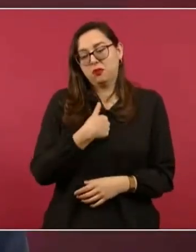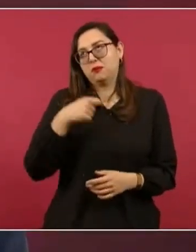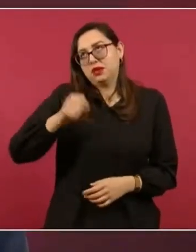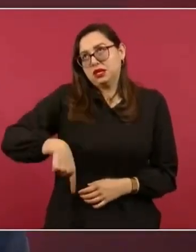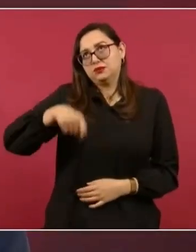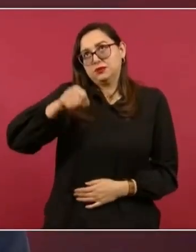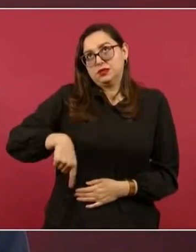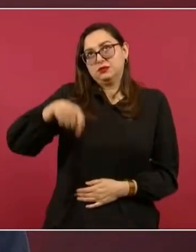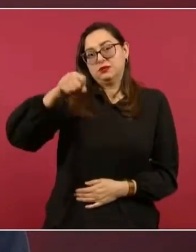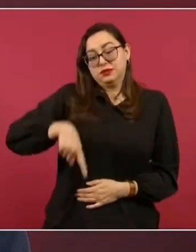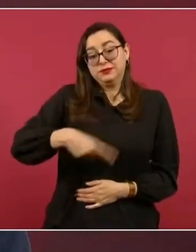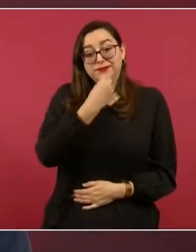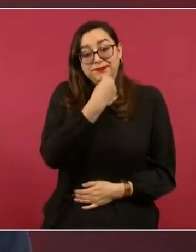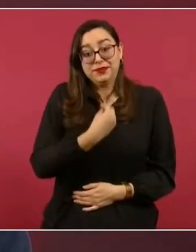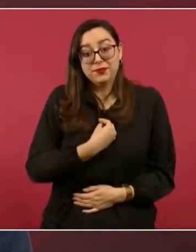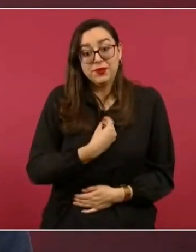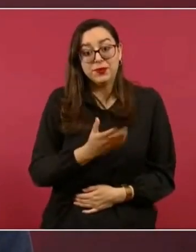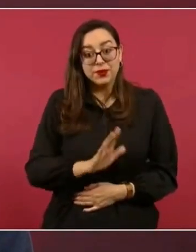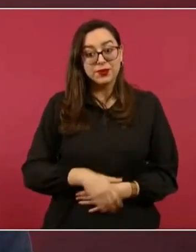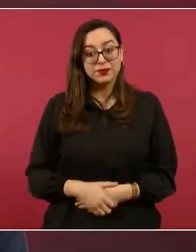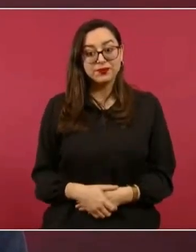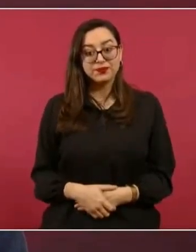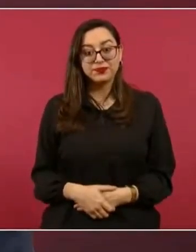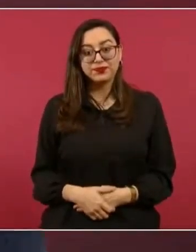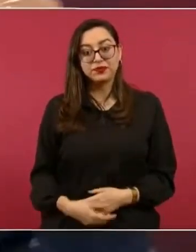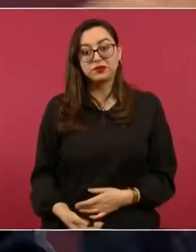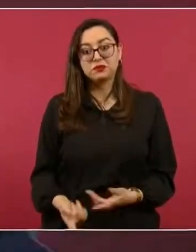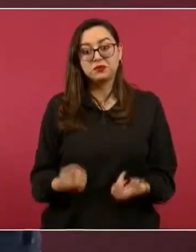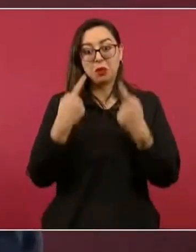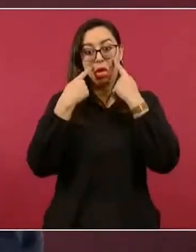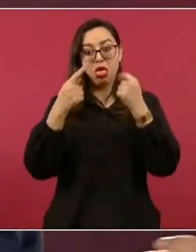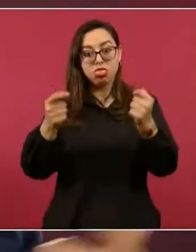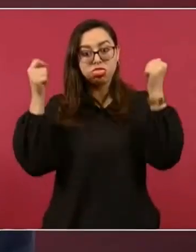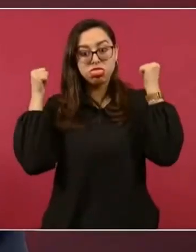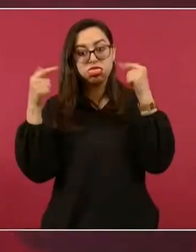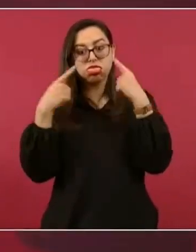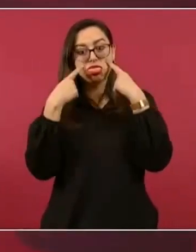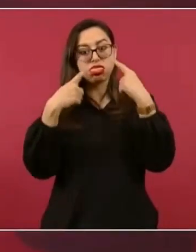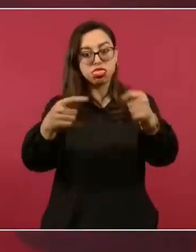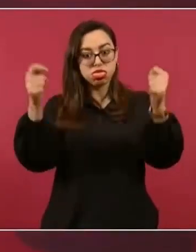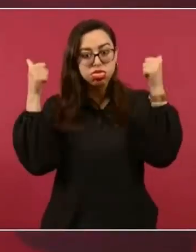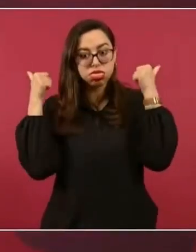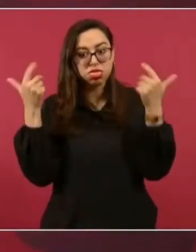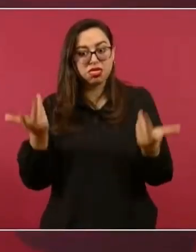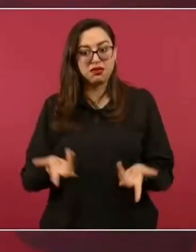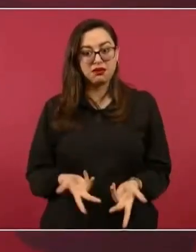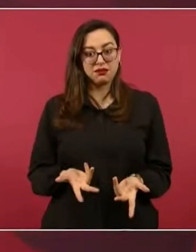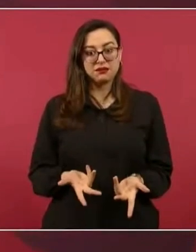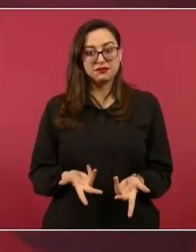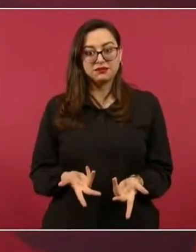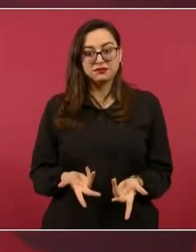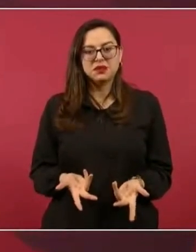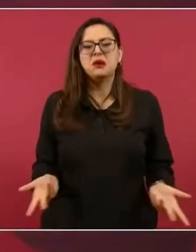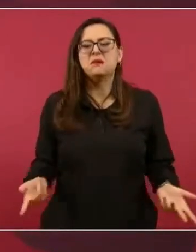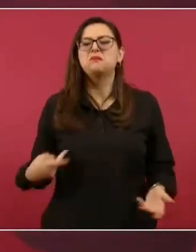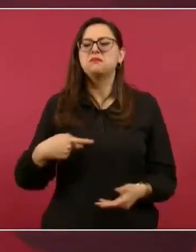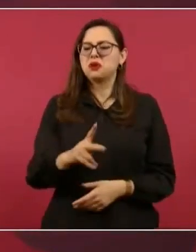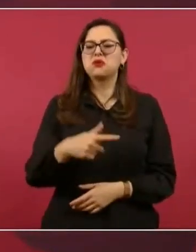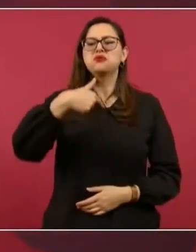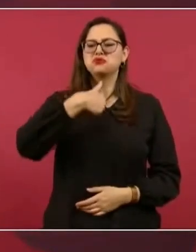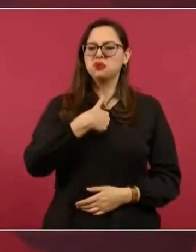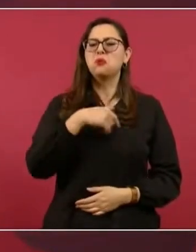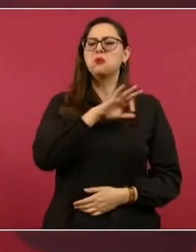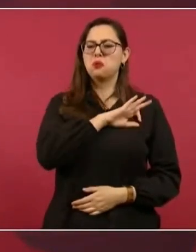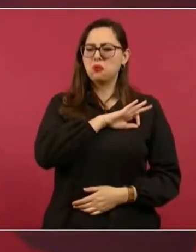Porque parece que les entra por un oído y les sale por otro. Pero como yo soy un poco perseverante,